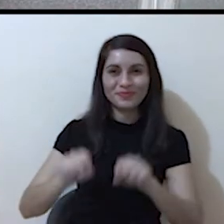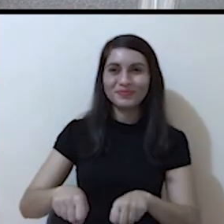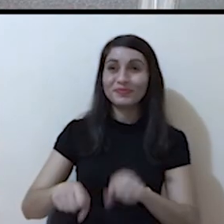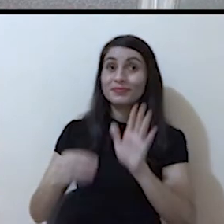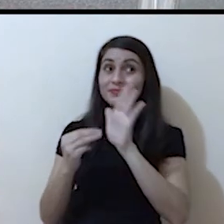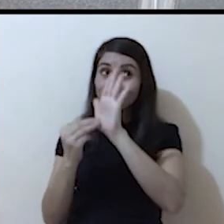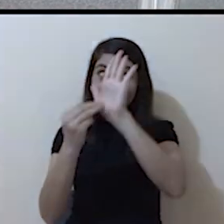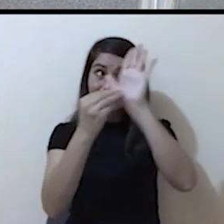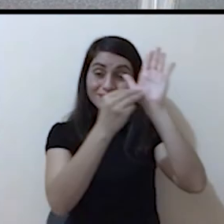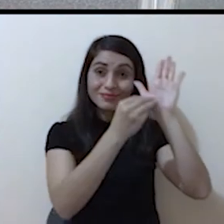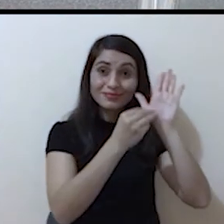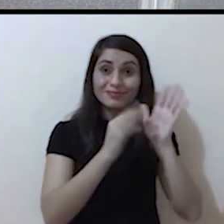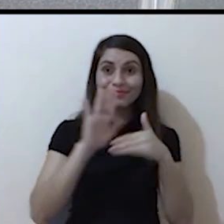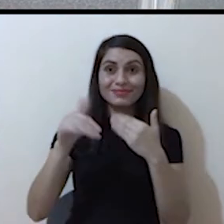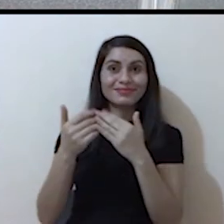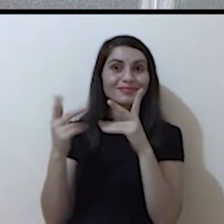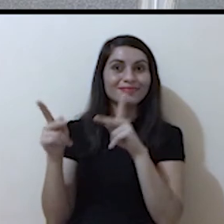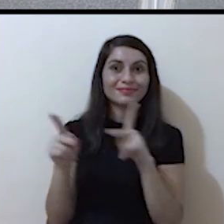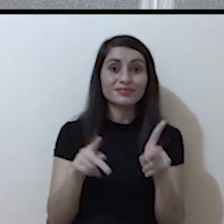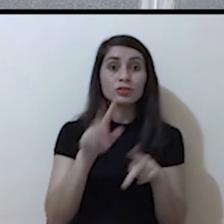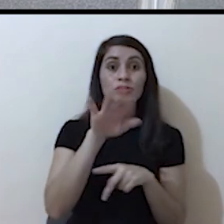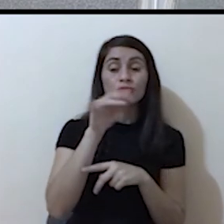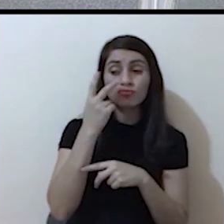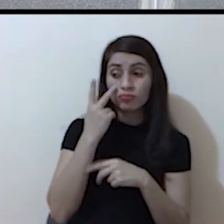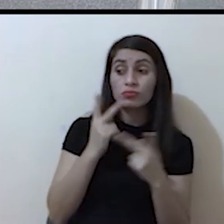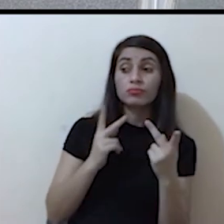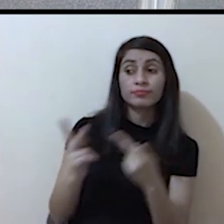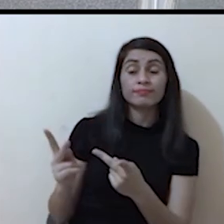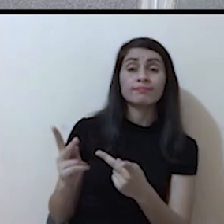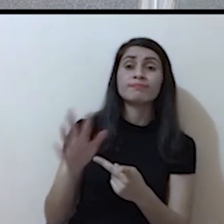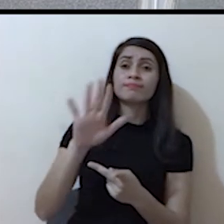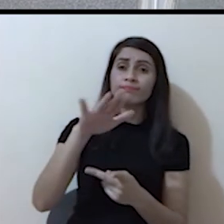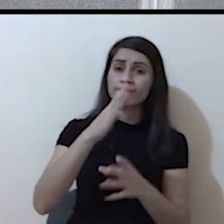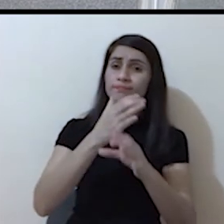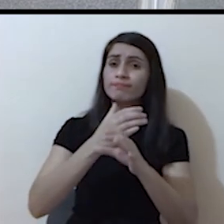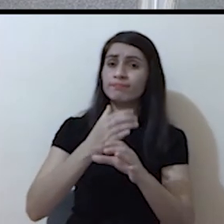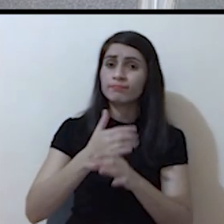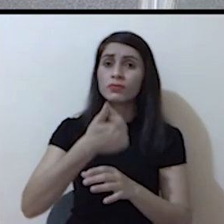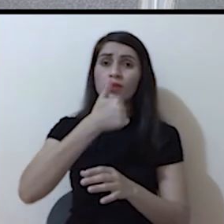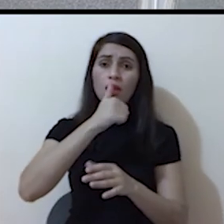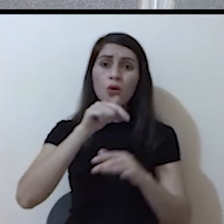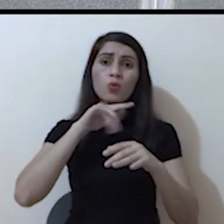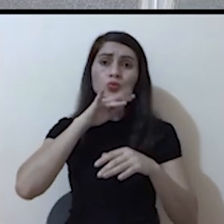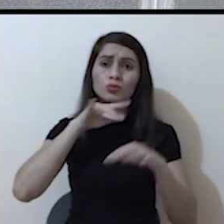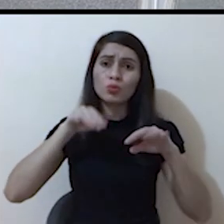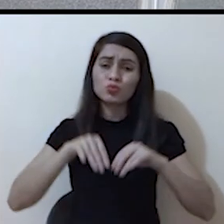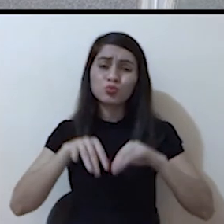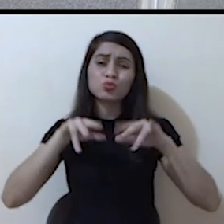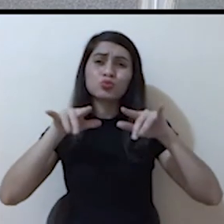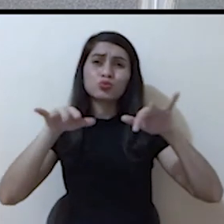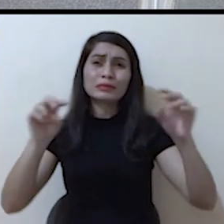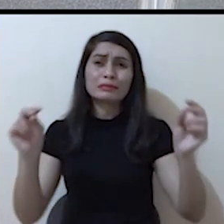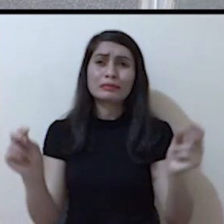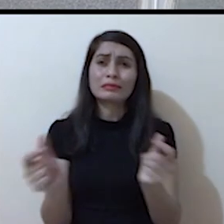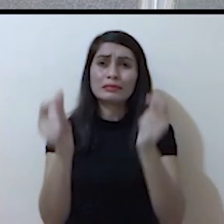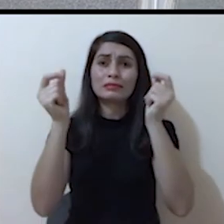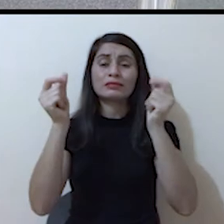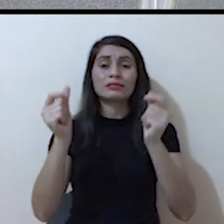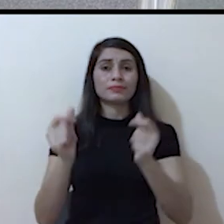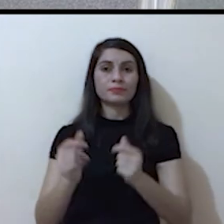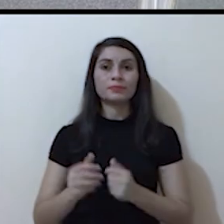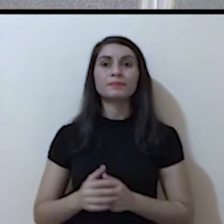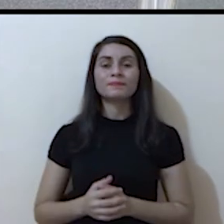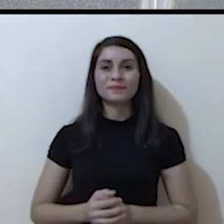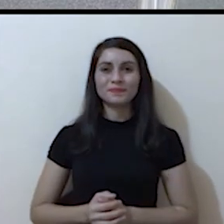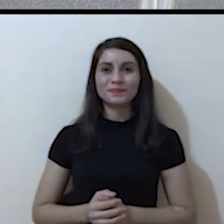experimento a tus amigos para ver cómo es que se contaminan todas las fuentes de agua.